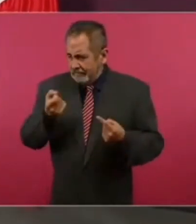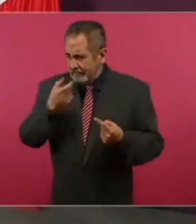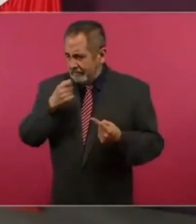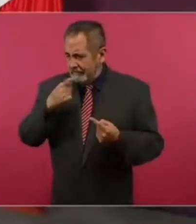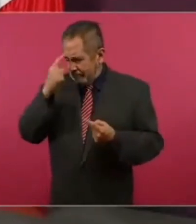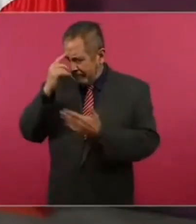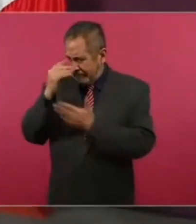que no no no no